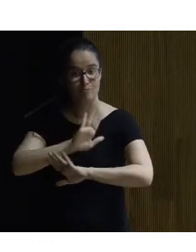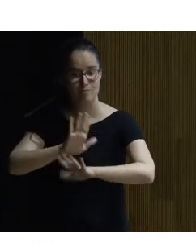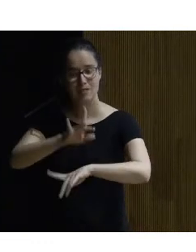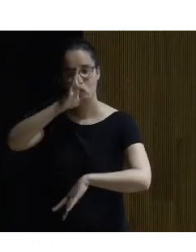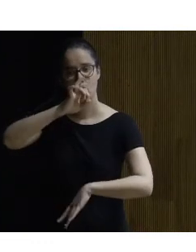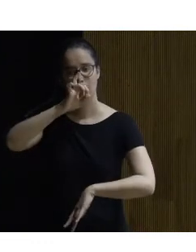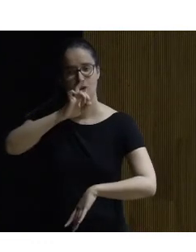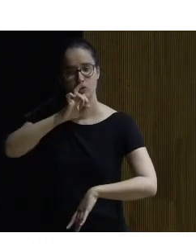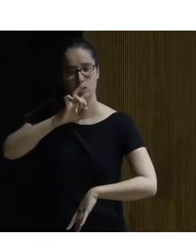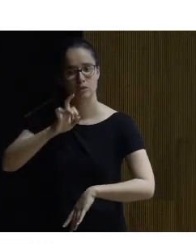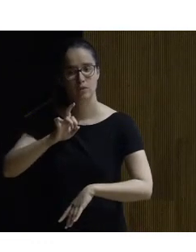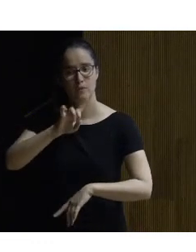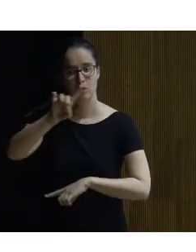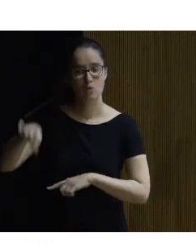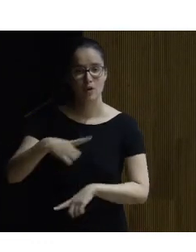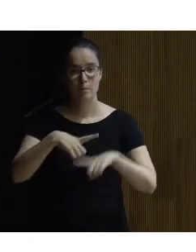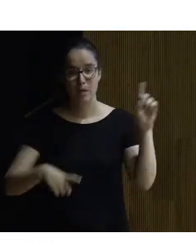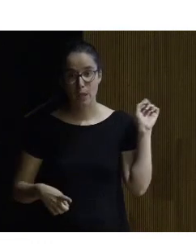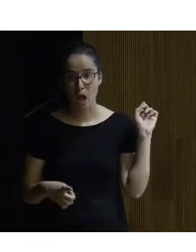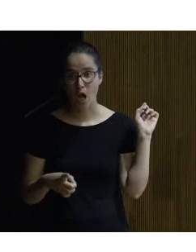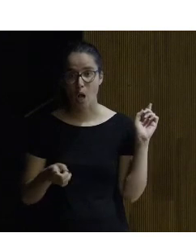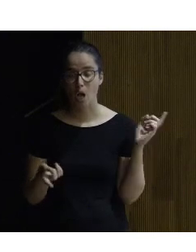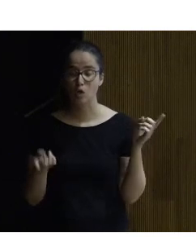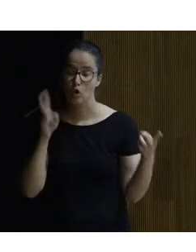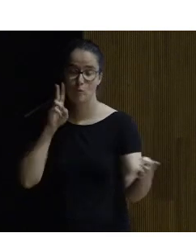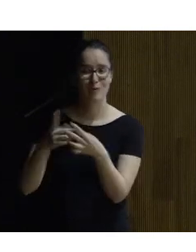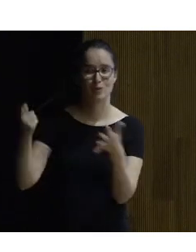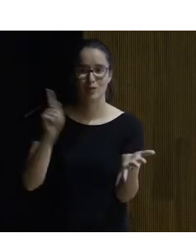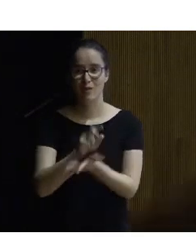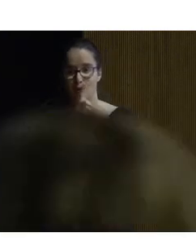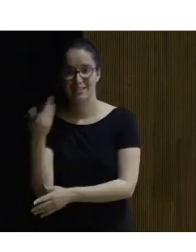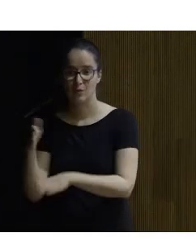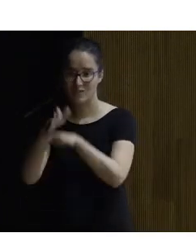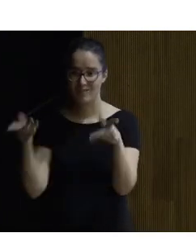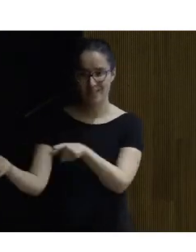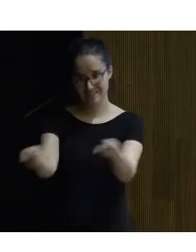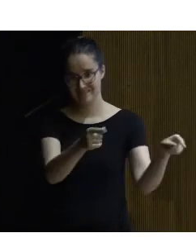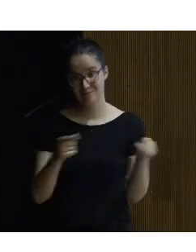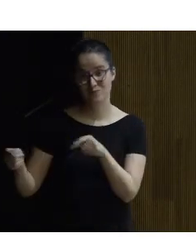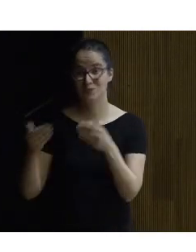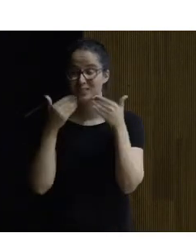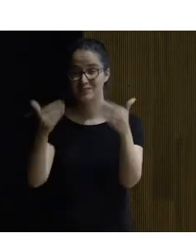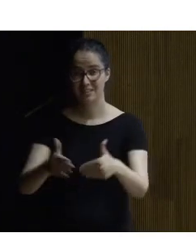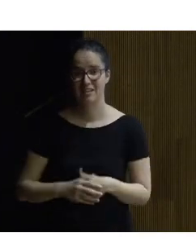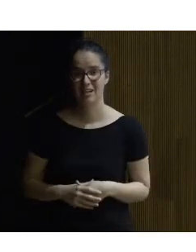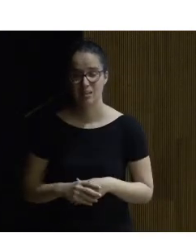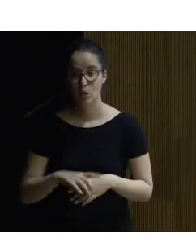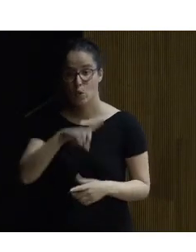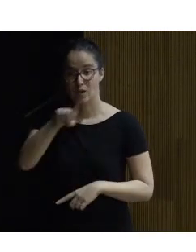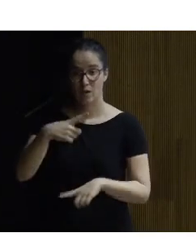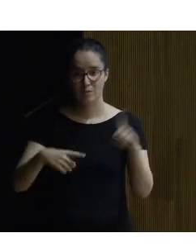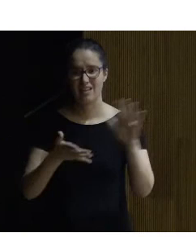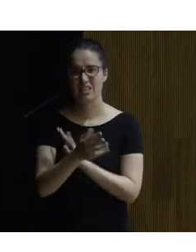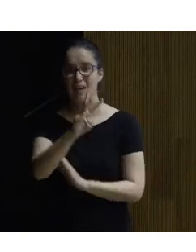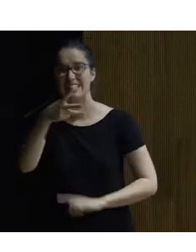recordaros que dentro de una hora y media volvemos aquí con la segunda mesa de realizaciones más que dentro de una hora y media a las